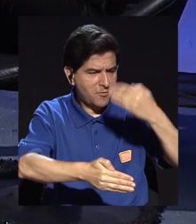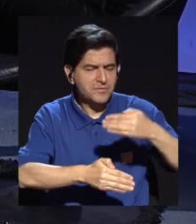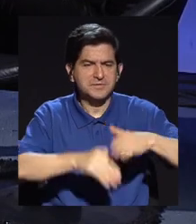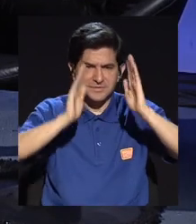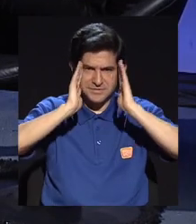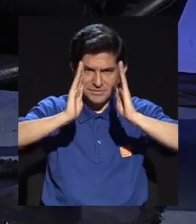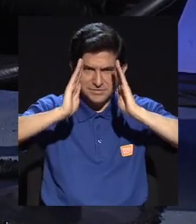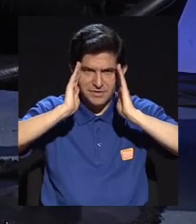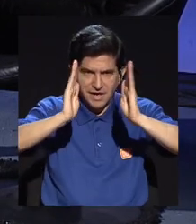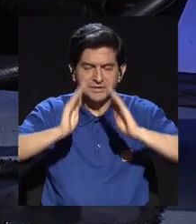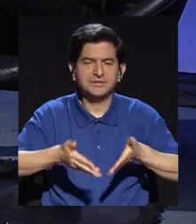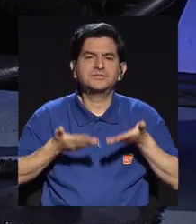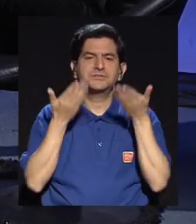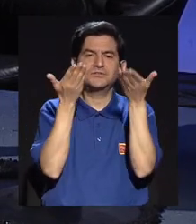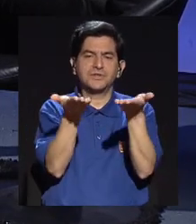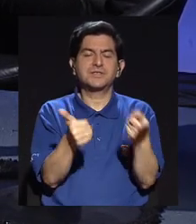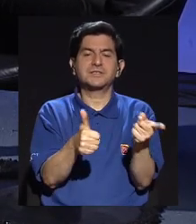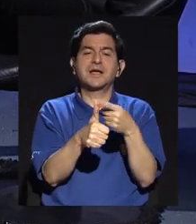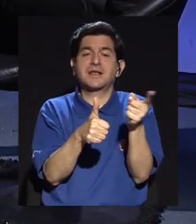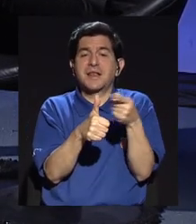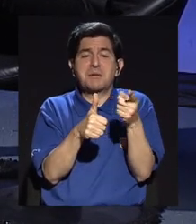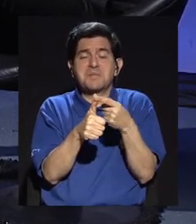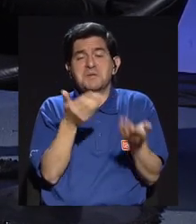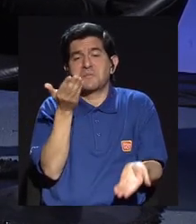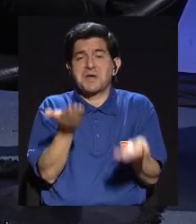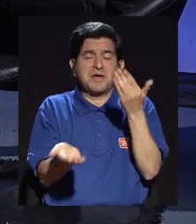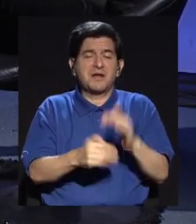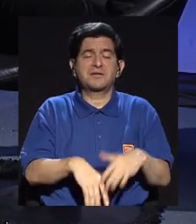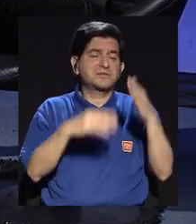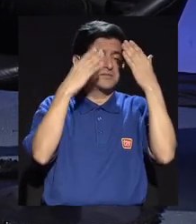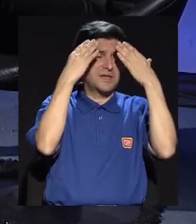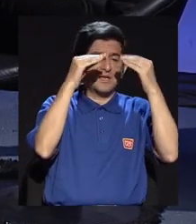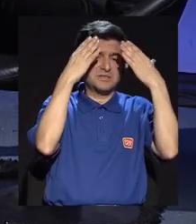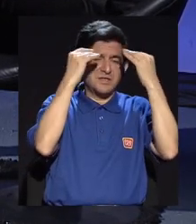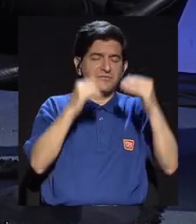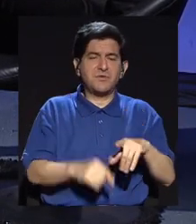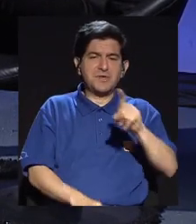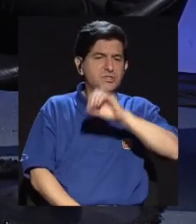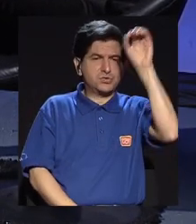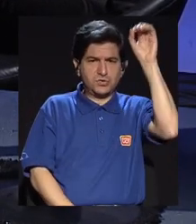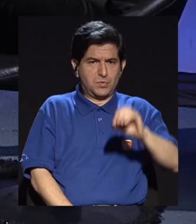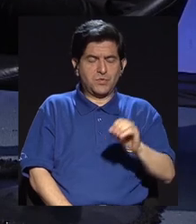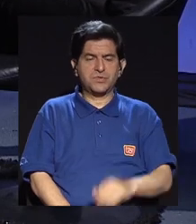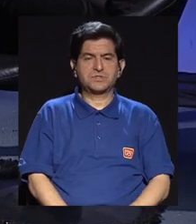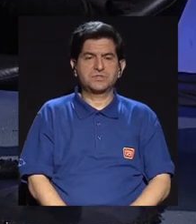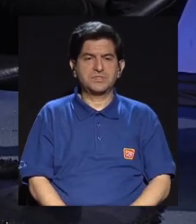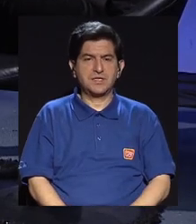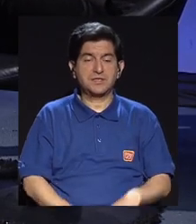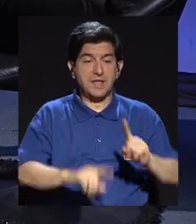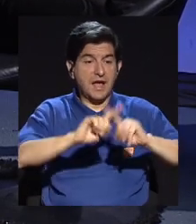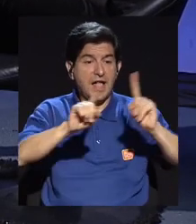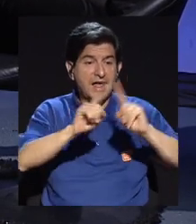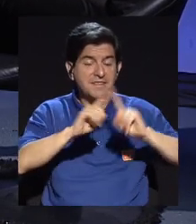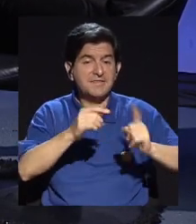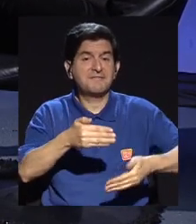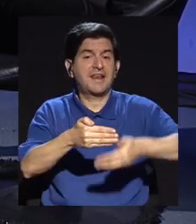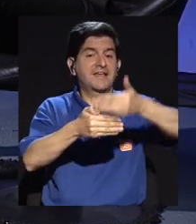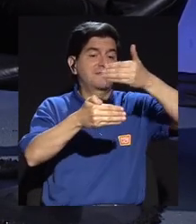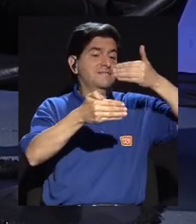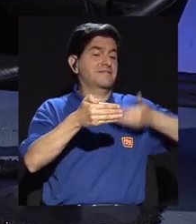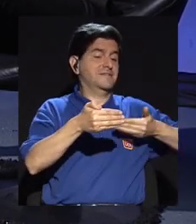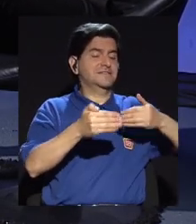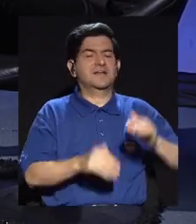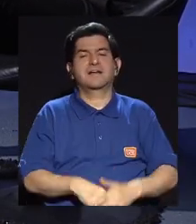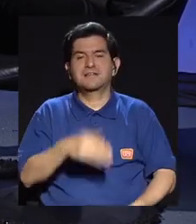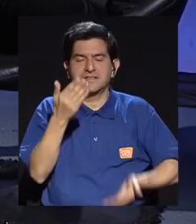y el seguimiento que le dé a esa nota, tal vez la primera nota era una nota informativa 100%, pero venía una serie de notas atrás